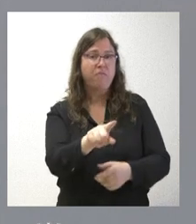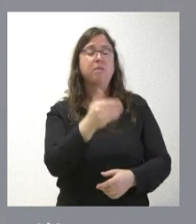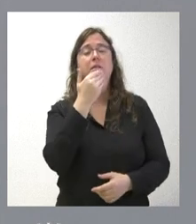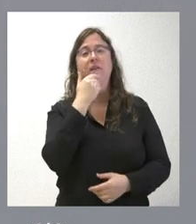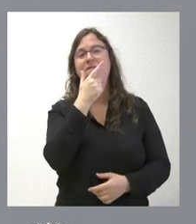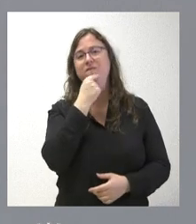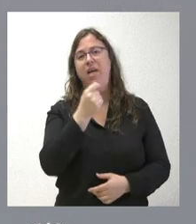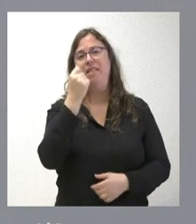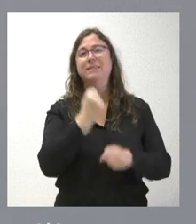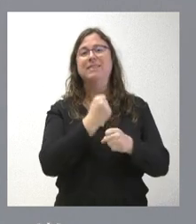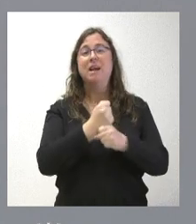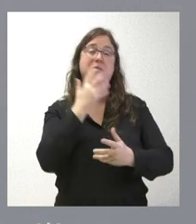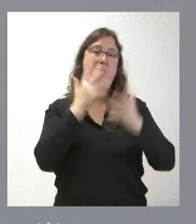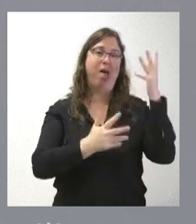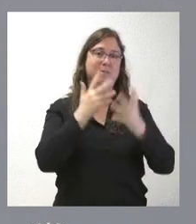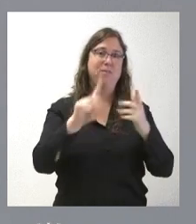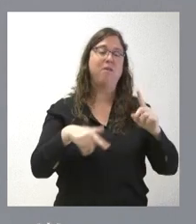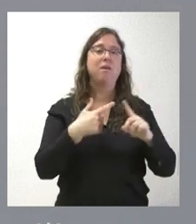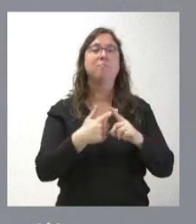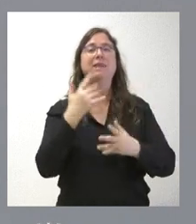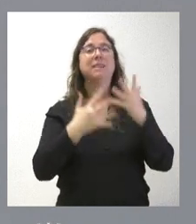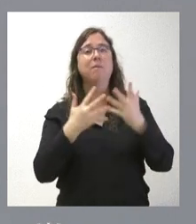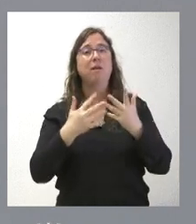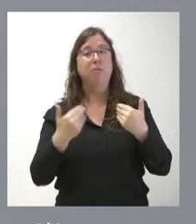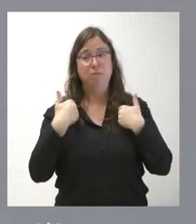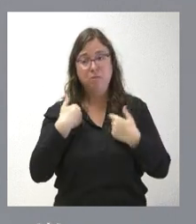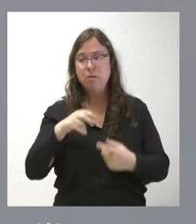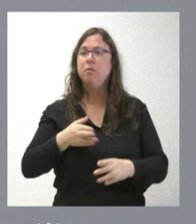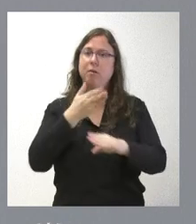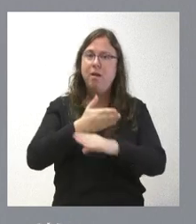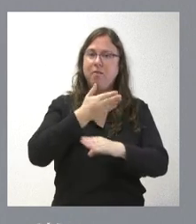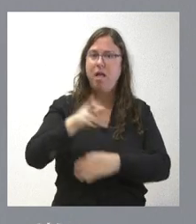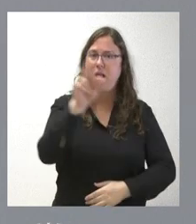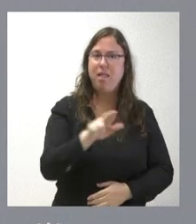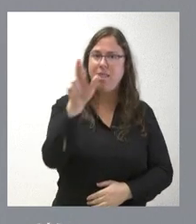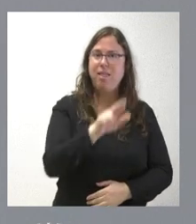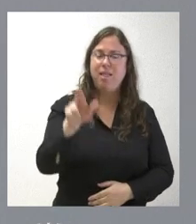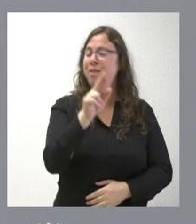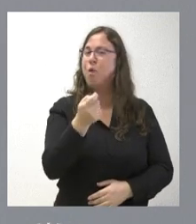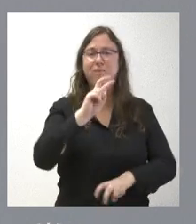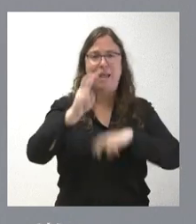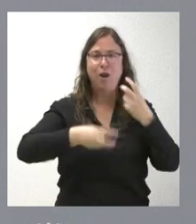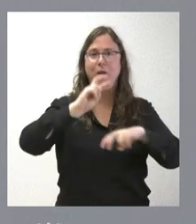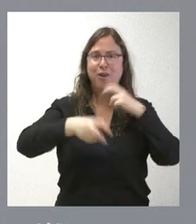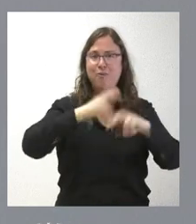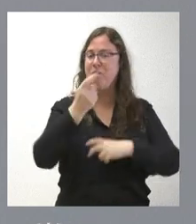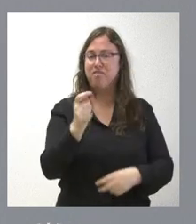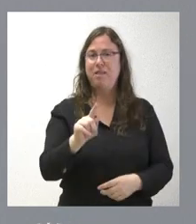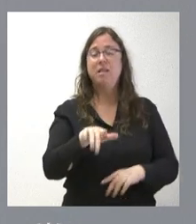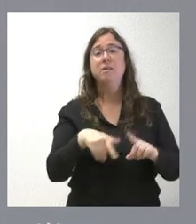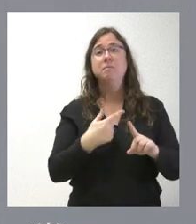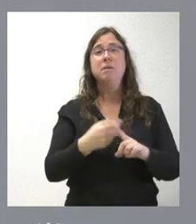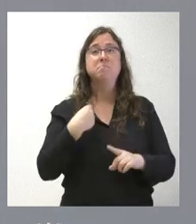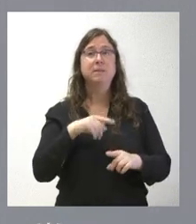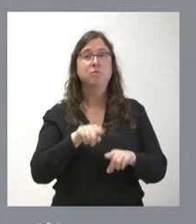el trabajo de la Administración, facilita el trabajo del administrado, que no tiene que renovar la licencia de pesca o de caza cada uno de los años. A su